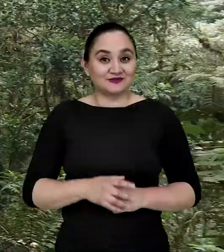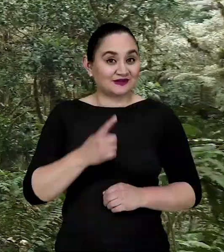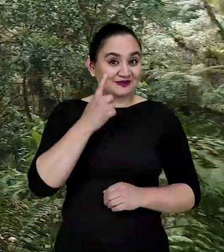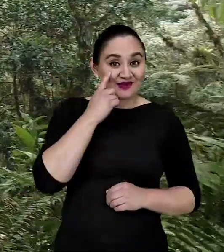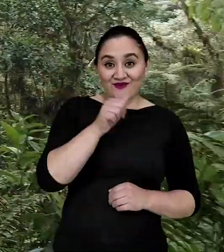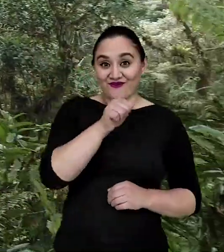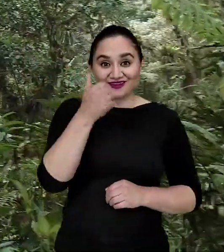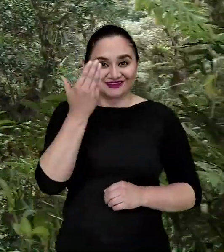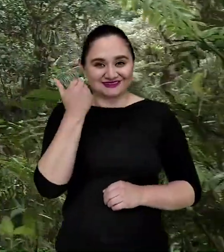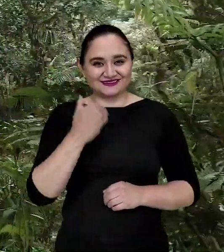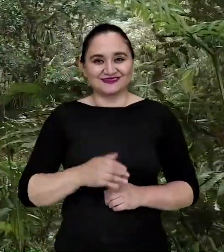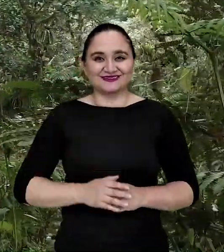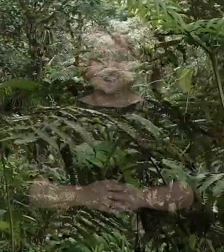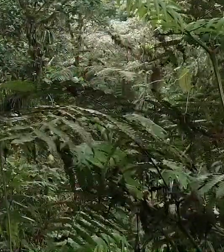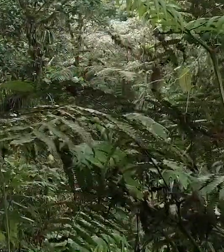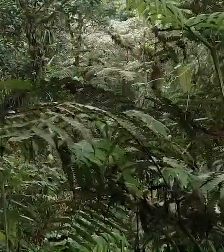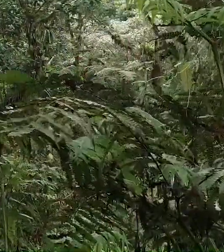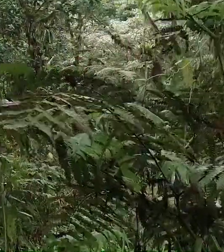Miren, acá hay otra.